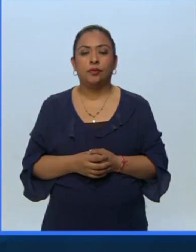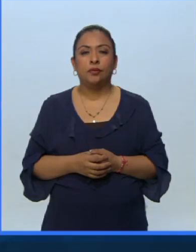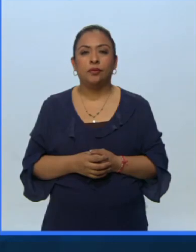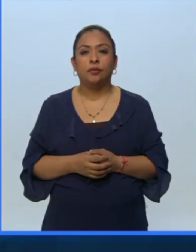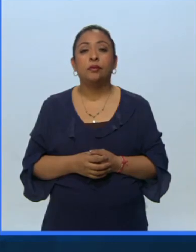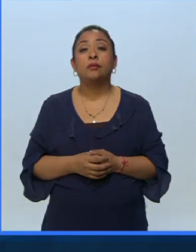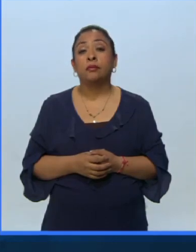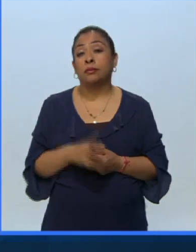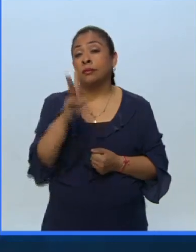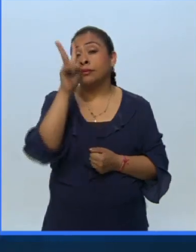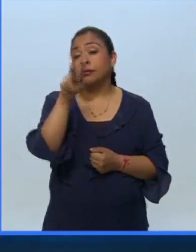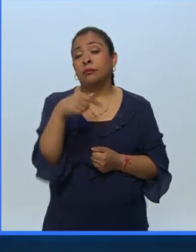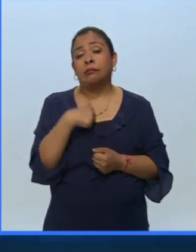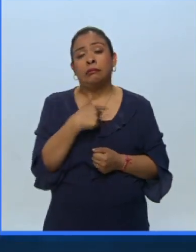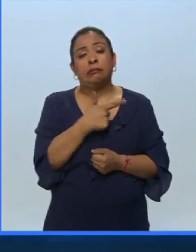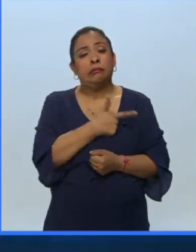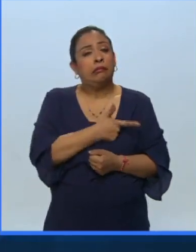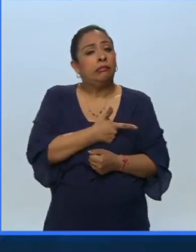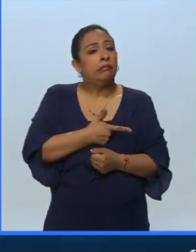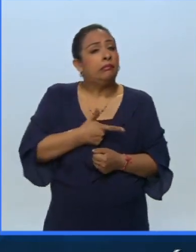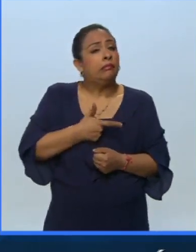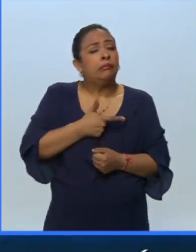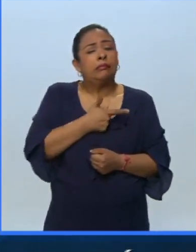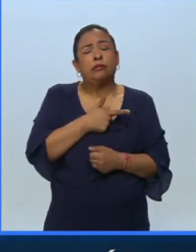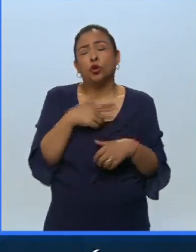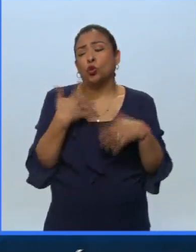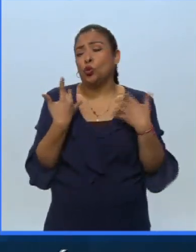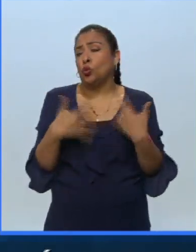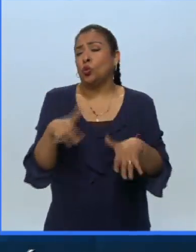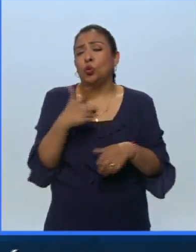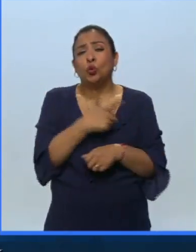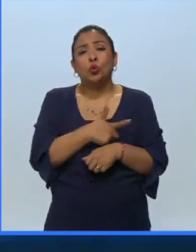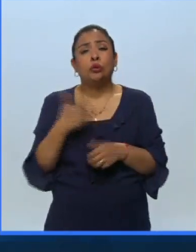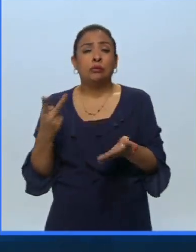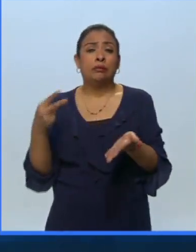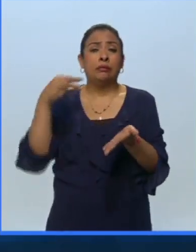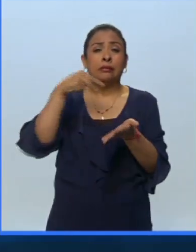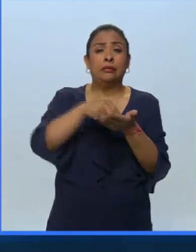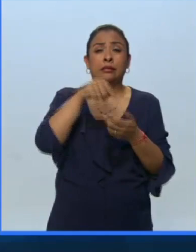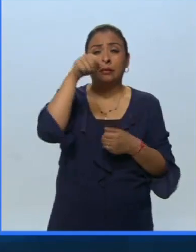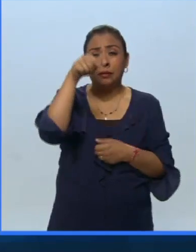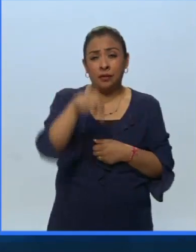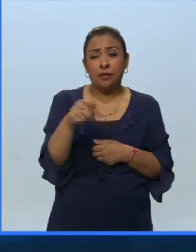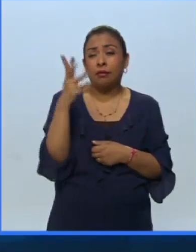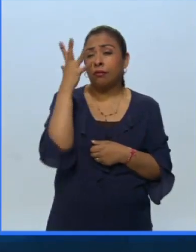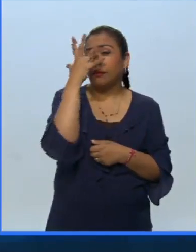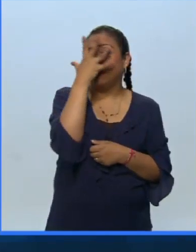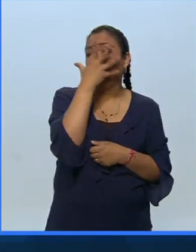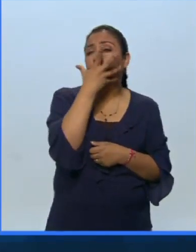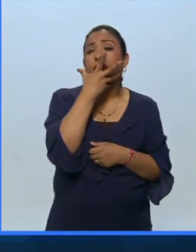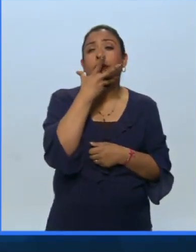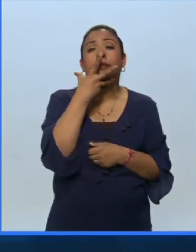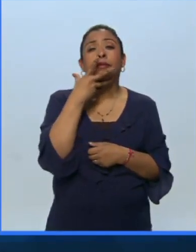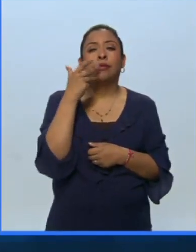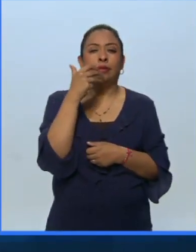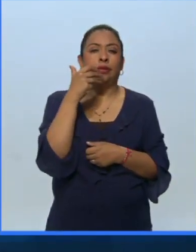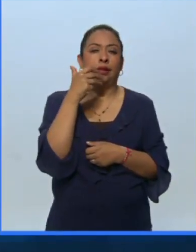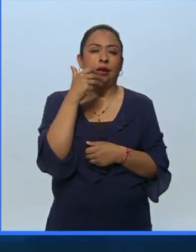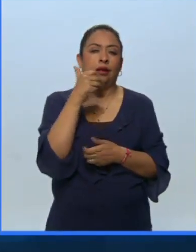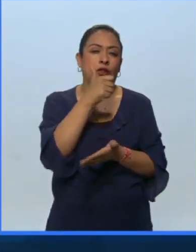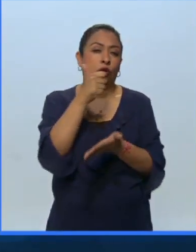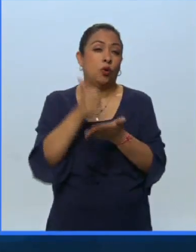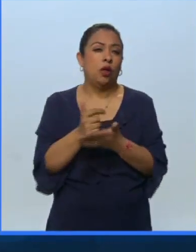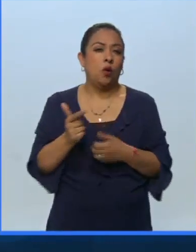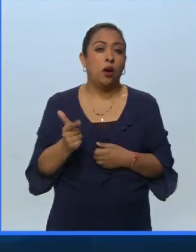Ha sido un placer increíble poder estar aquí en esta hermosísima ciudad de Guanajuato